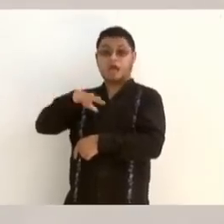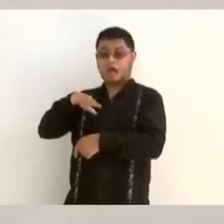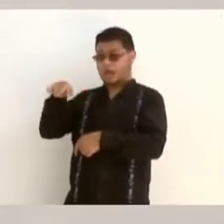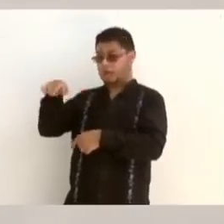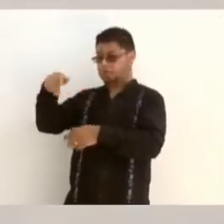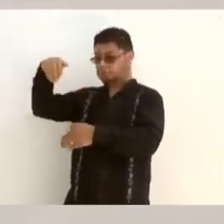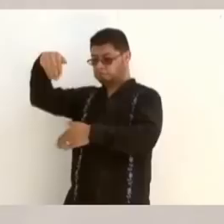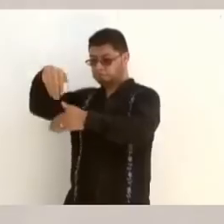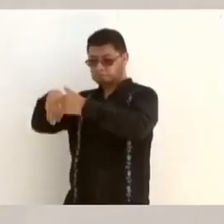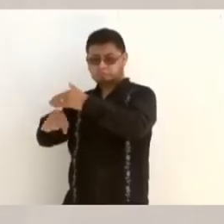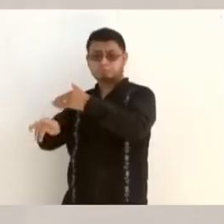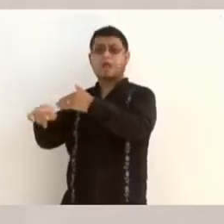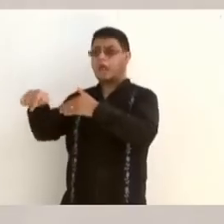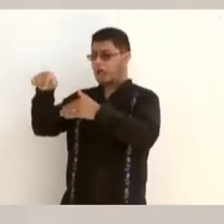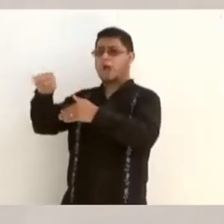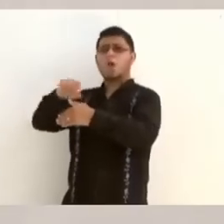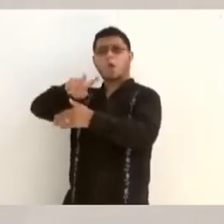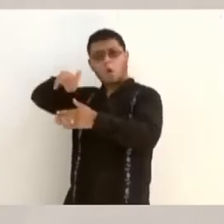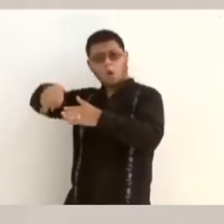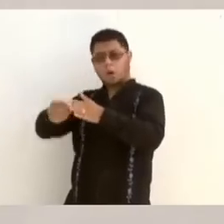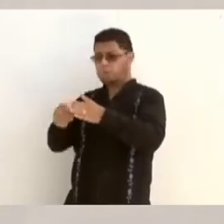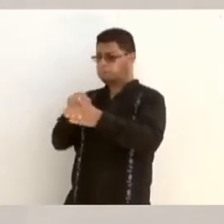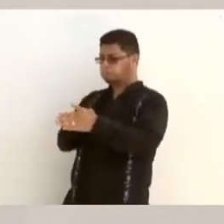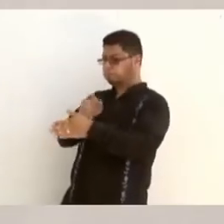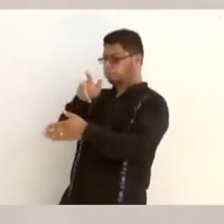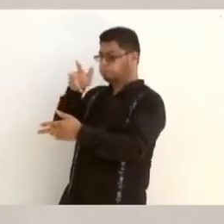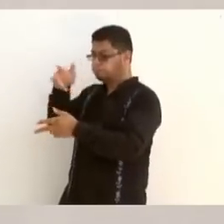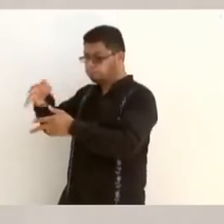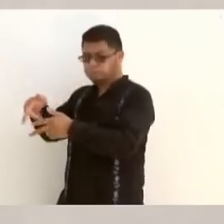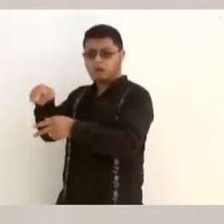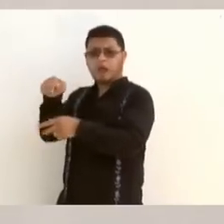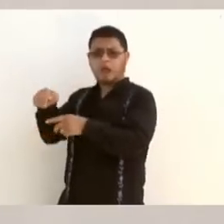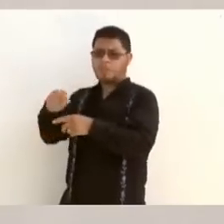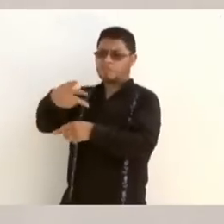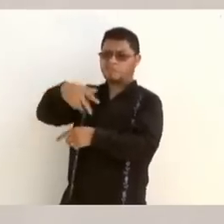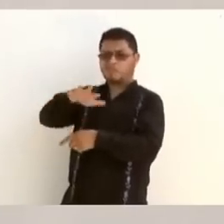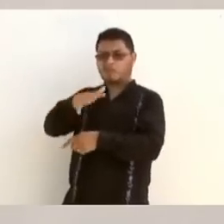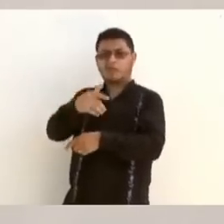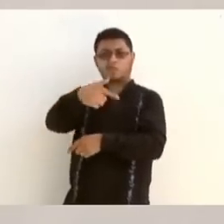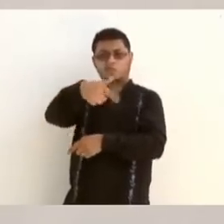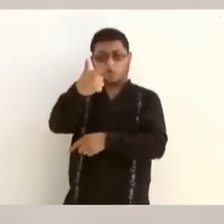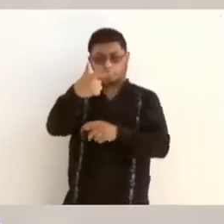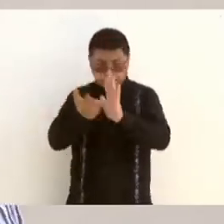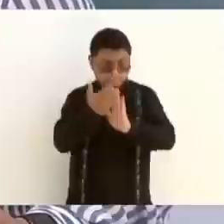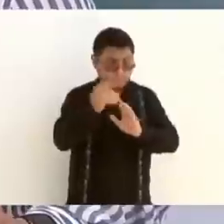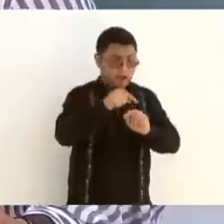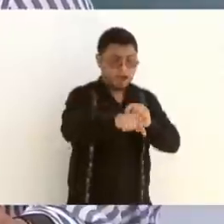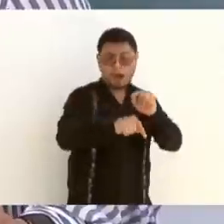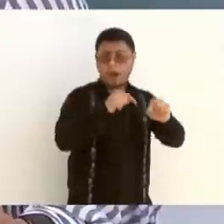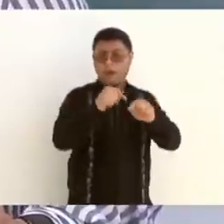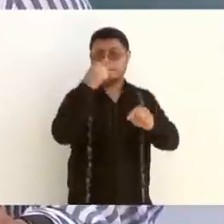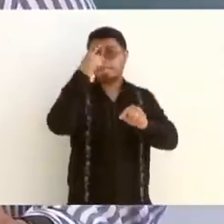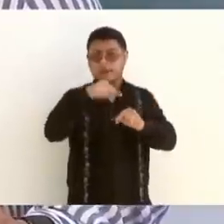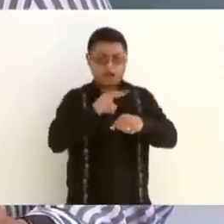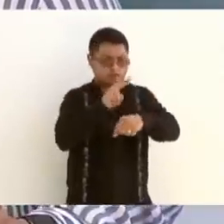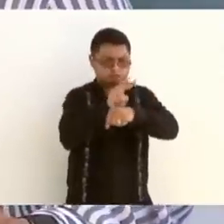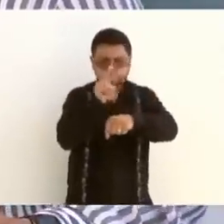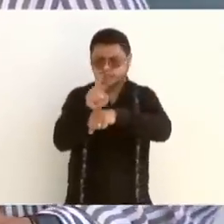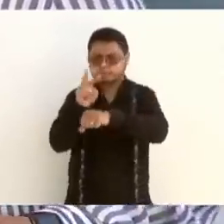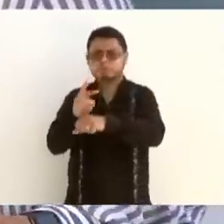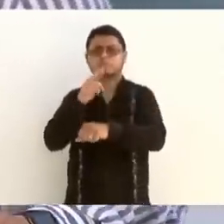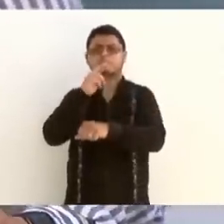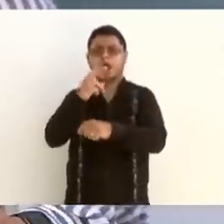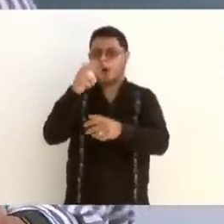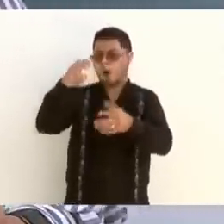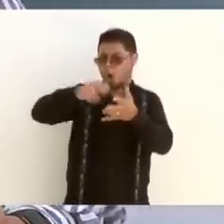desnivel e inmediatamente se irá a la ubicación de la carretera de Esna, que está a 12 kilómetros de este lugar. Y creará un programa de